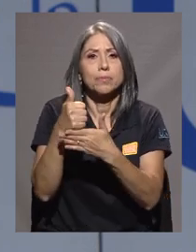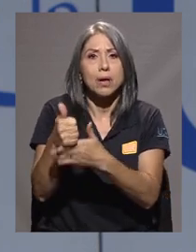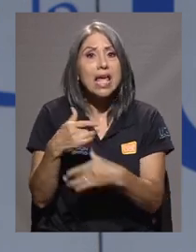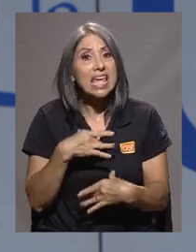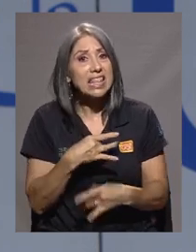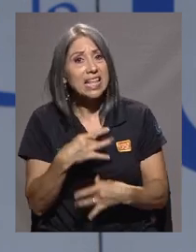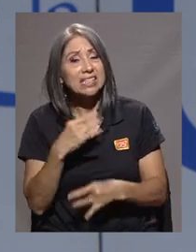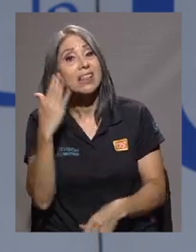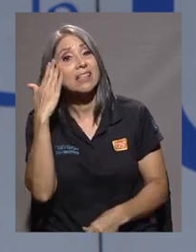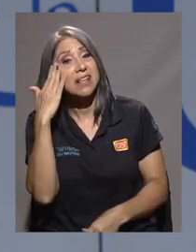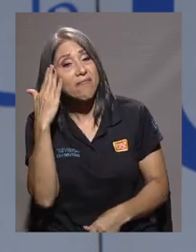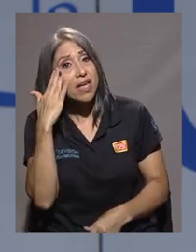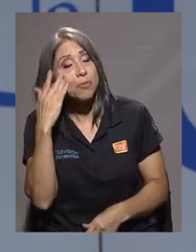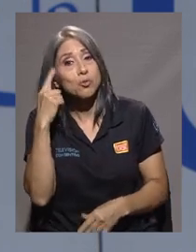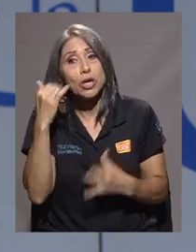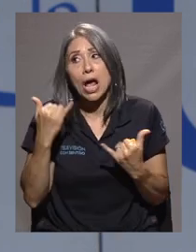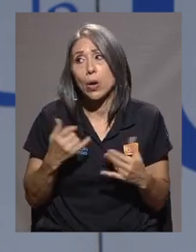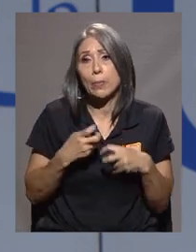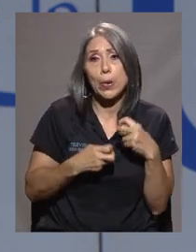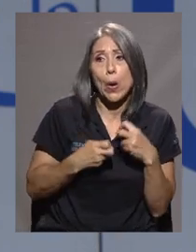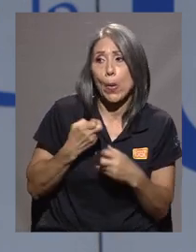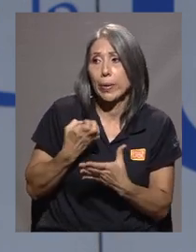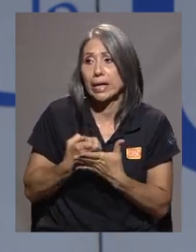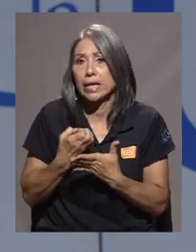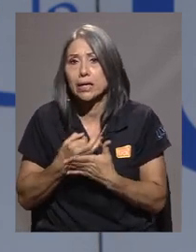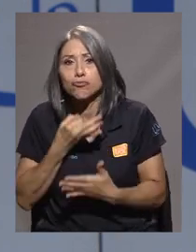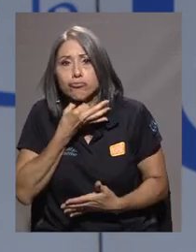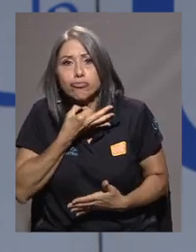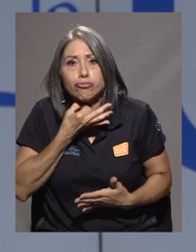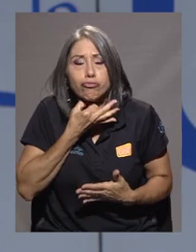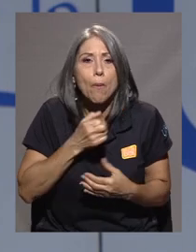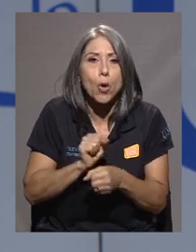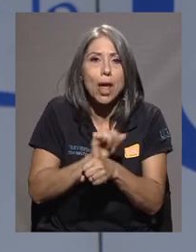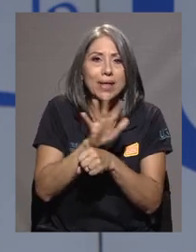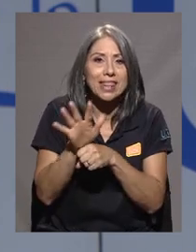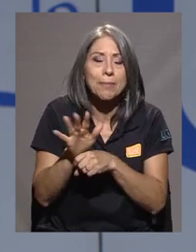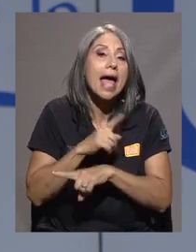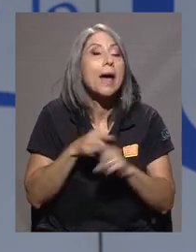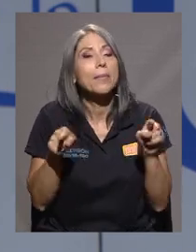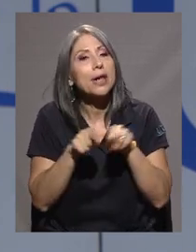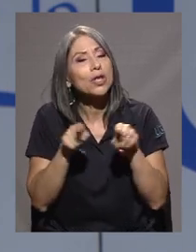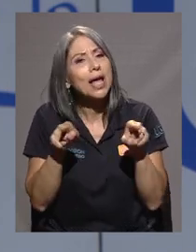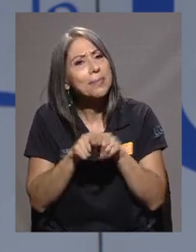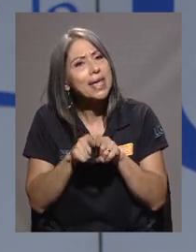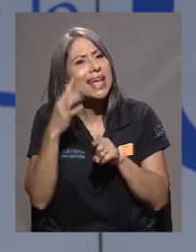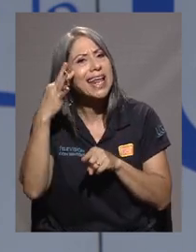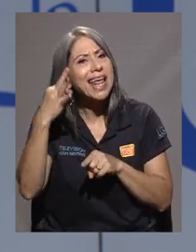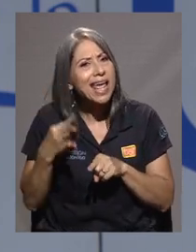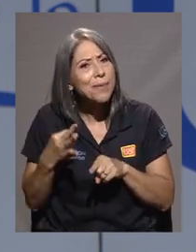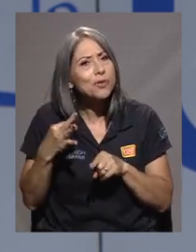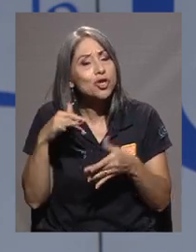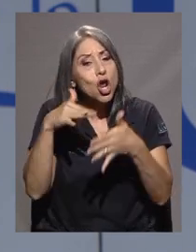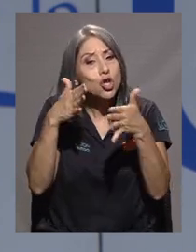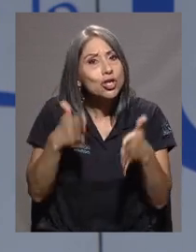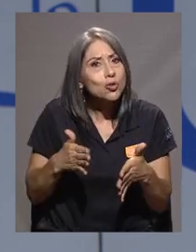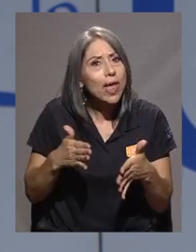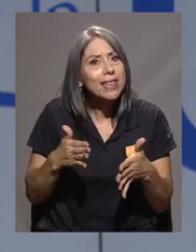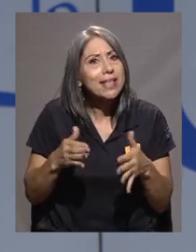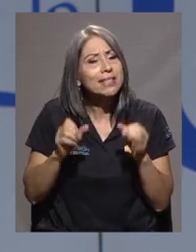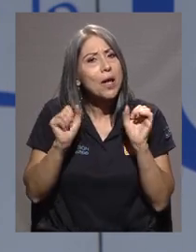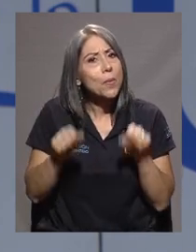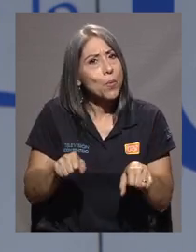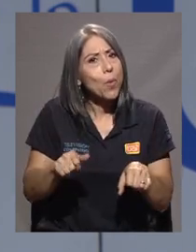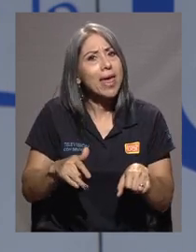Sabemos que es producto de la crisis provocada por la pandemia, pero también creemos que hay más posibilidades de los estudiantes de